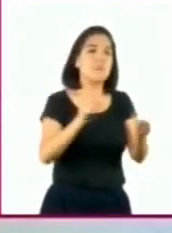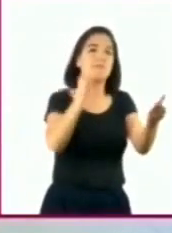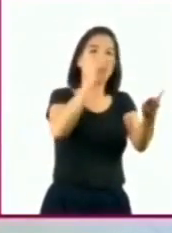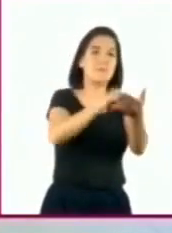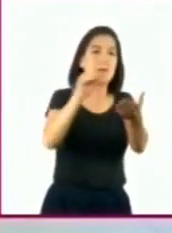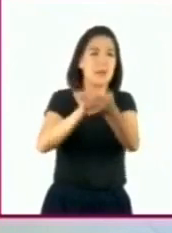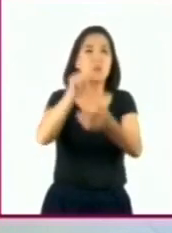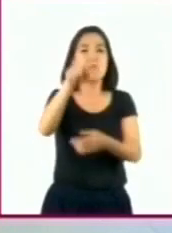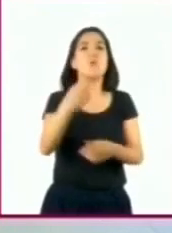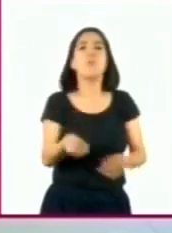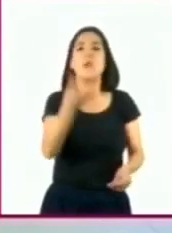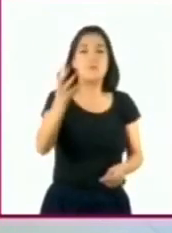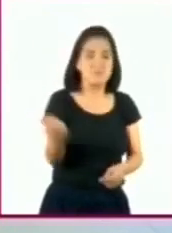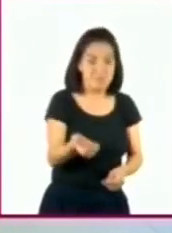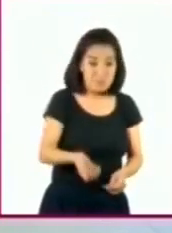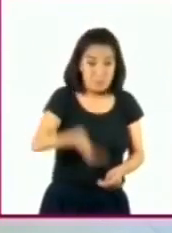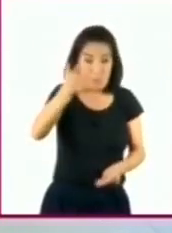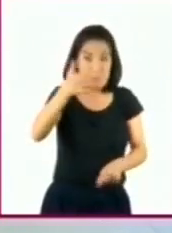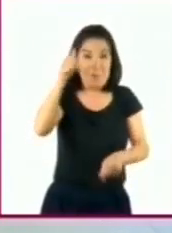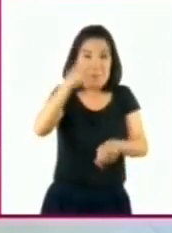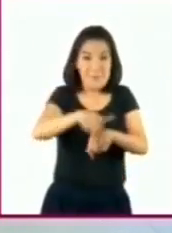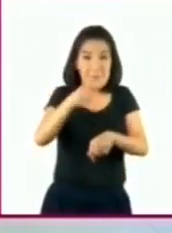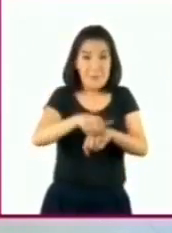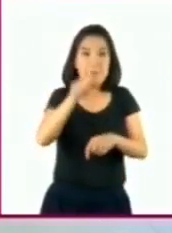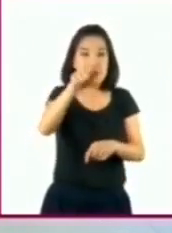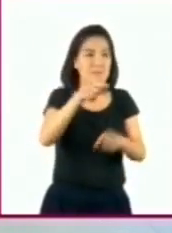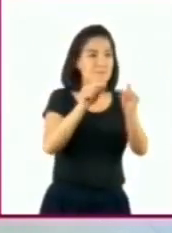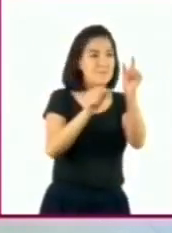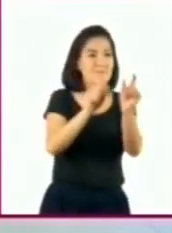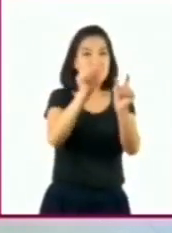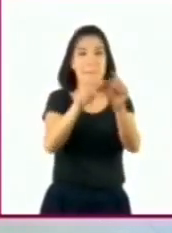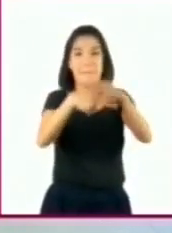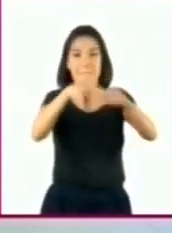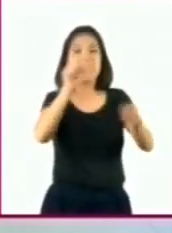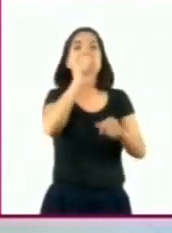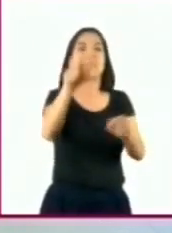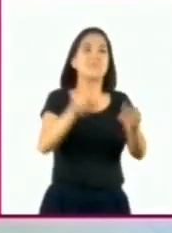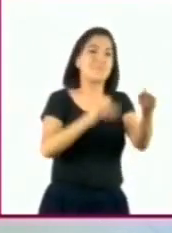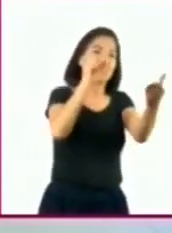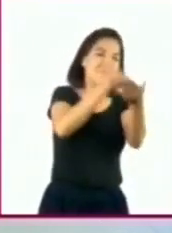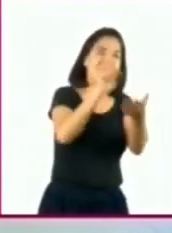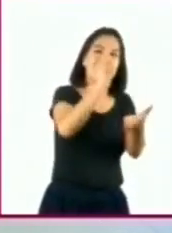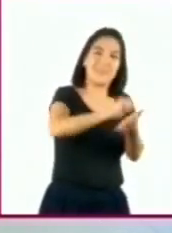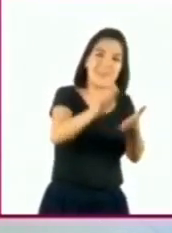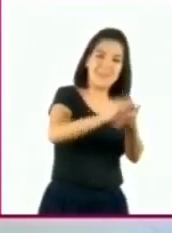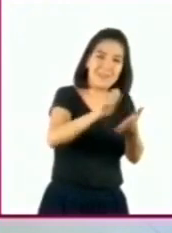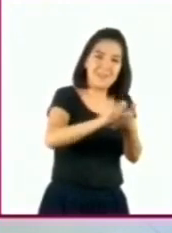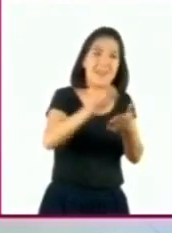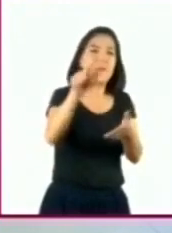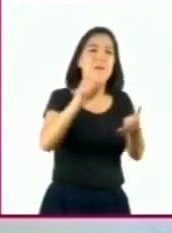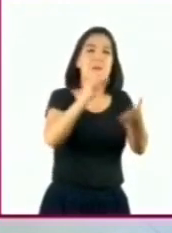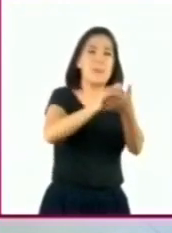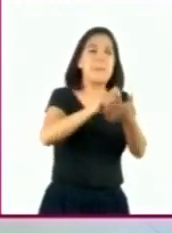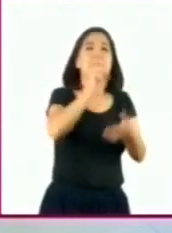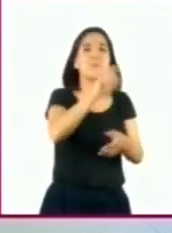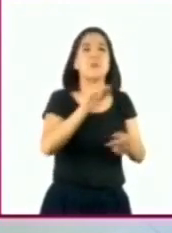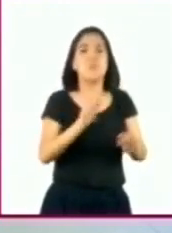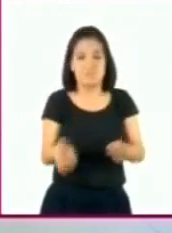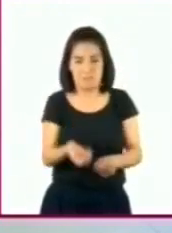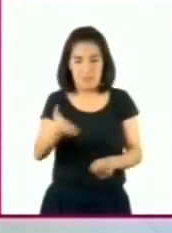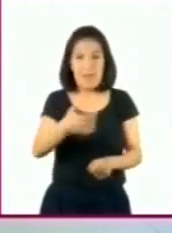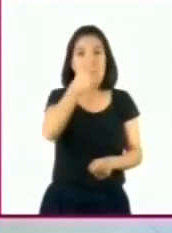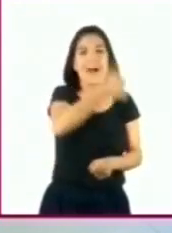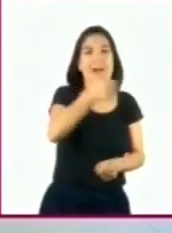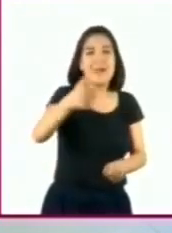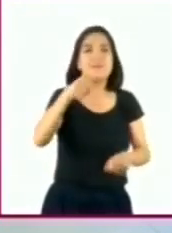y anoten el número que caiga en el espacio que corresponde, conforme realizan cada lanzamiento para que cada quien forme